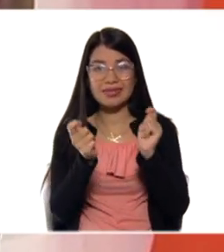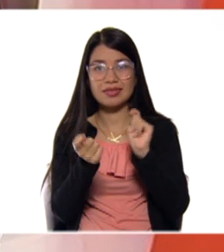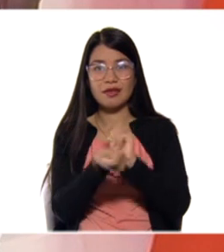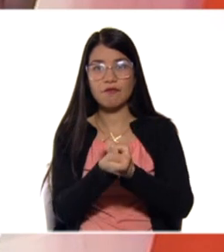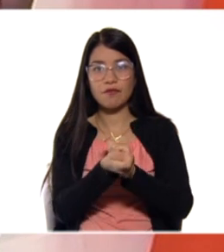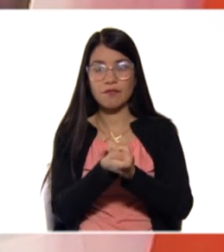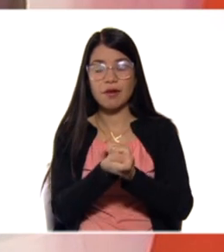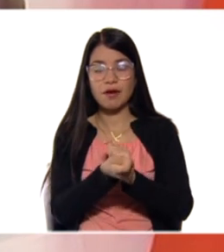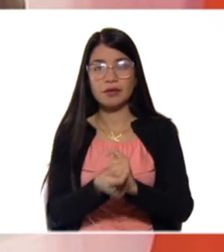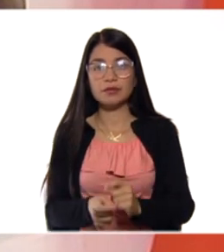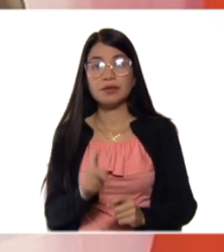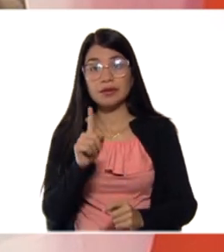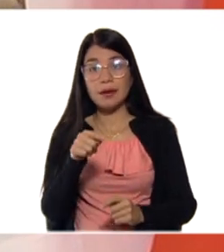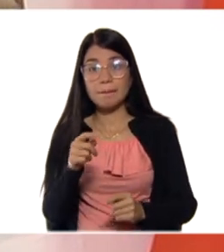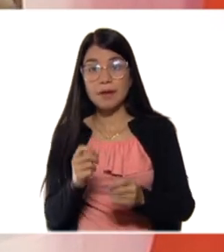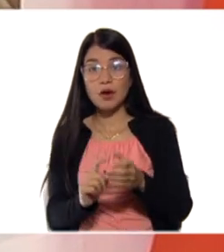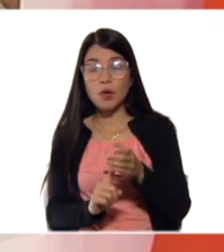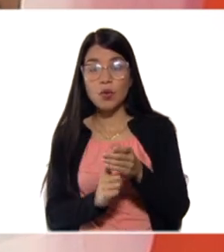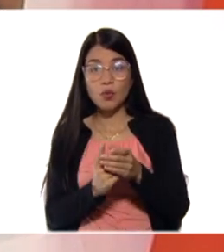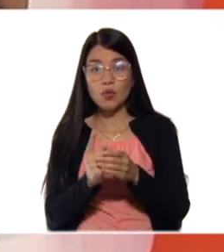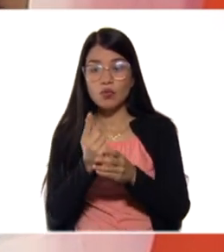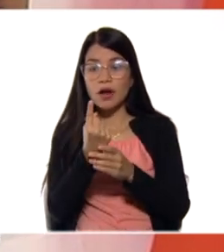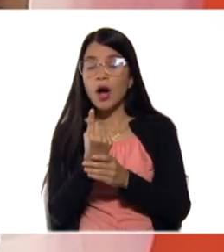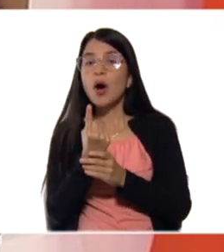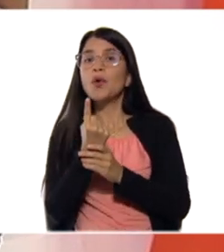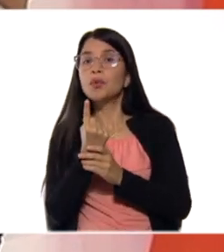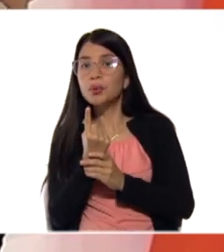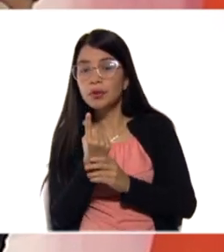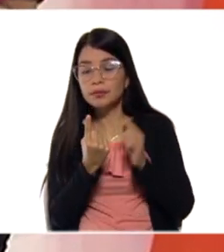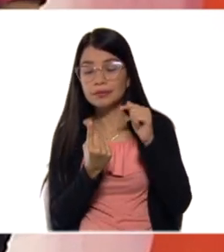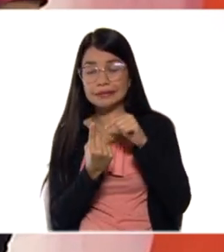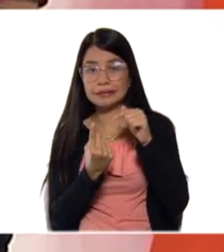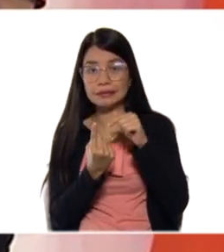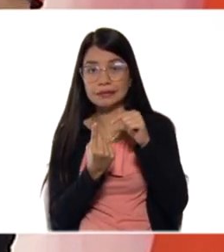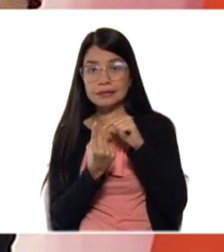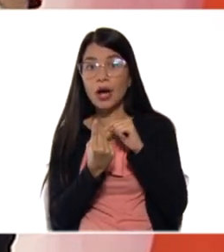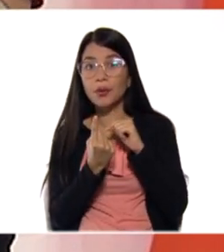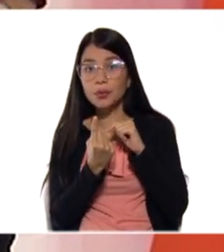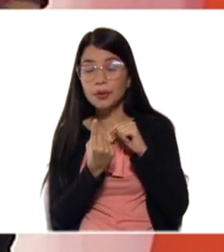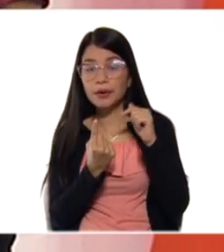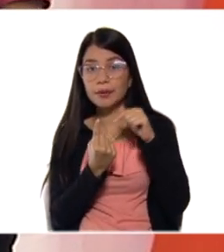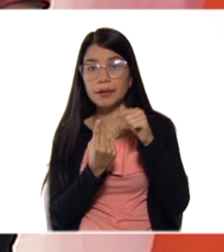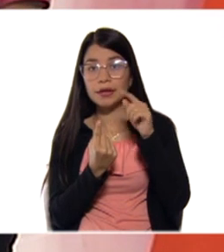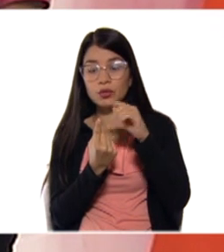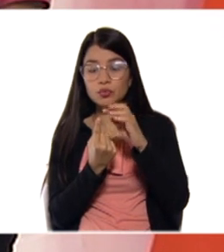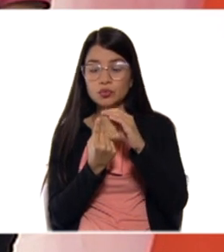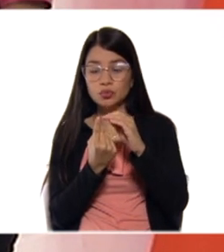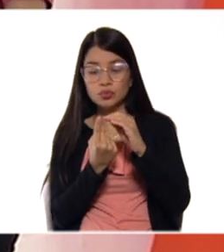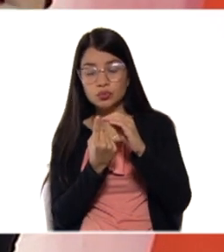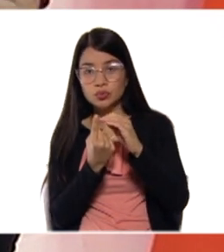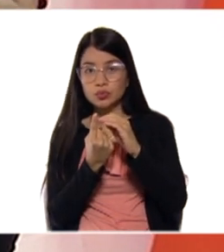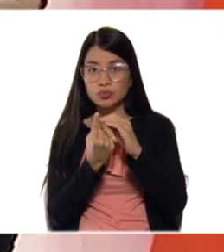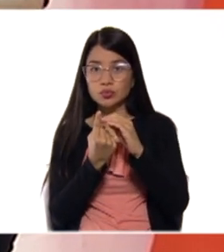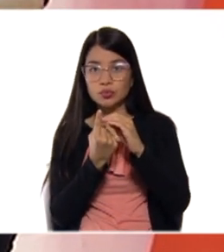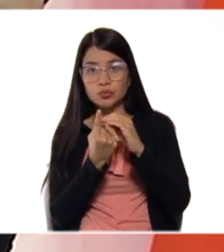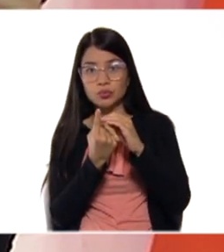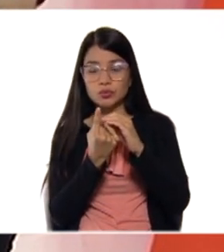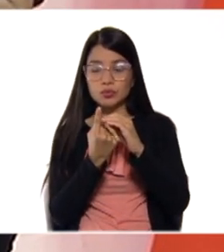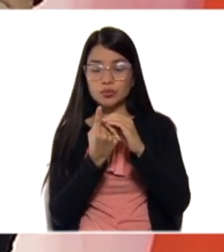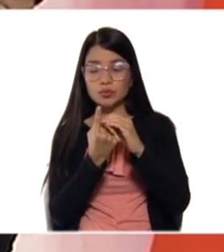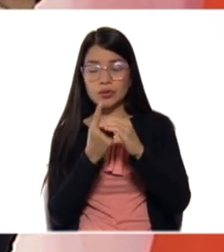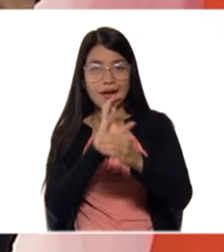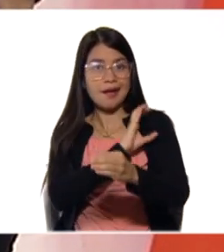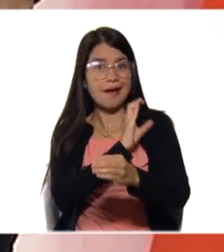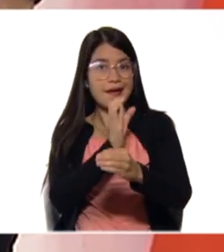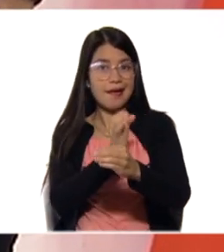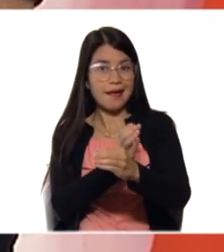La semana pasada teníamos una vela acá. Esa vela se va consumiendo y va absorbiendo la energía del sistema y es por eso que